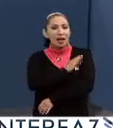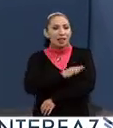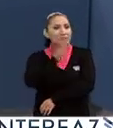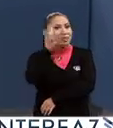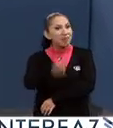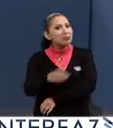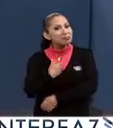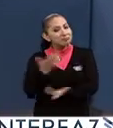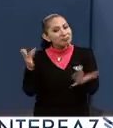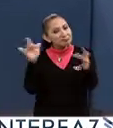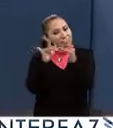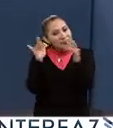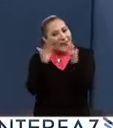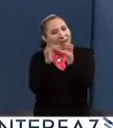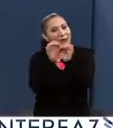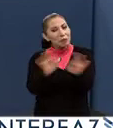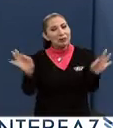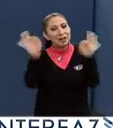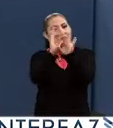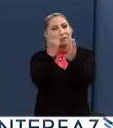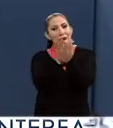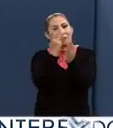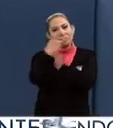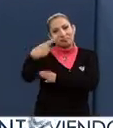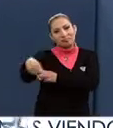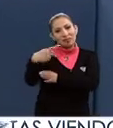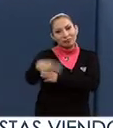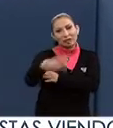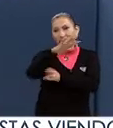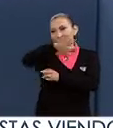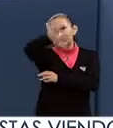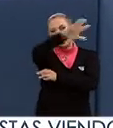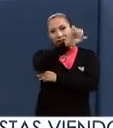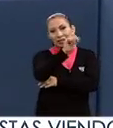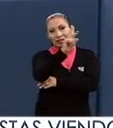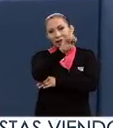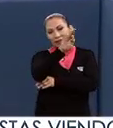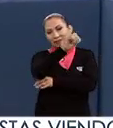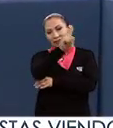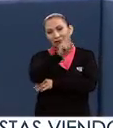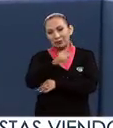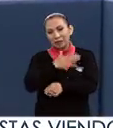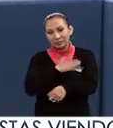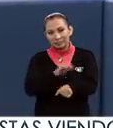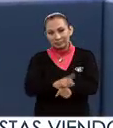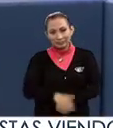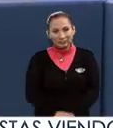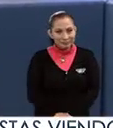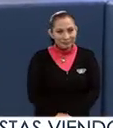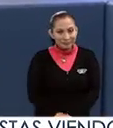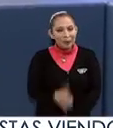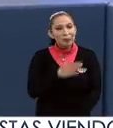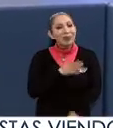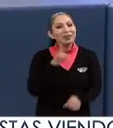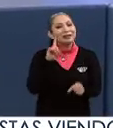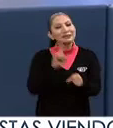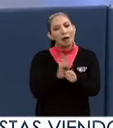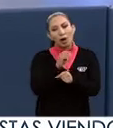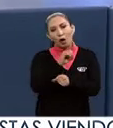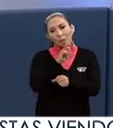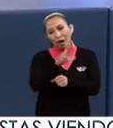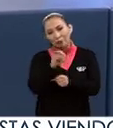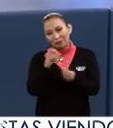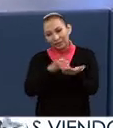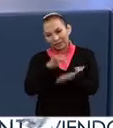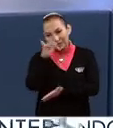por supuesto compartir este importante premio para usted con todo el auditorio de Interfaz. Muy buenos días. Muy buenos días, Omar,